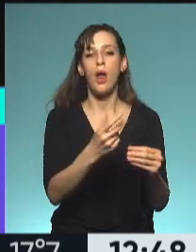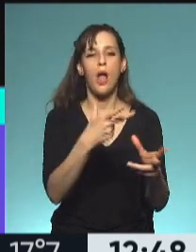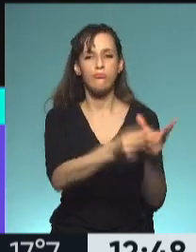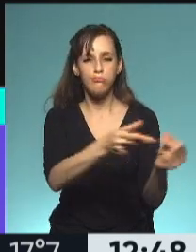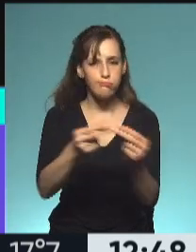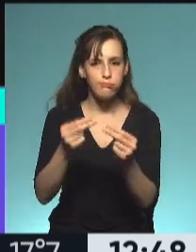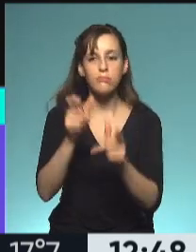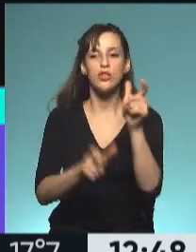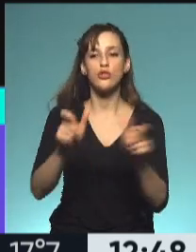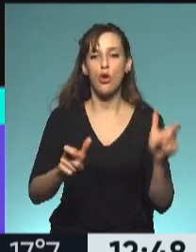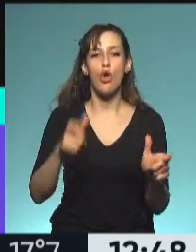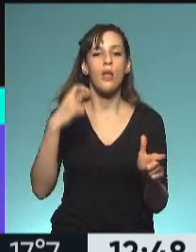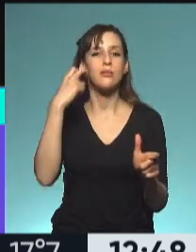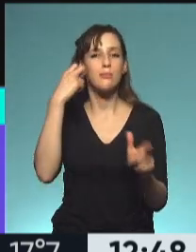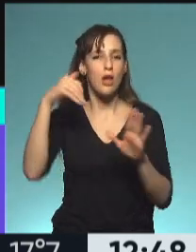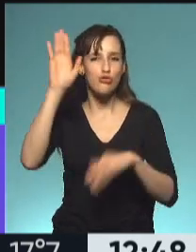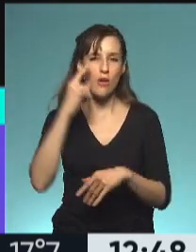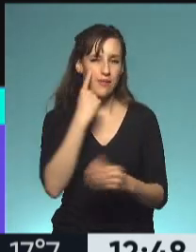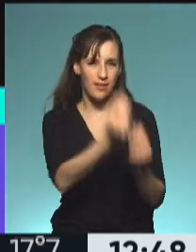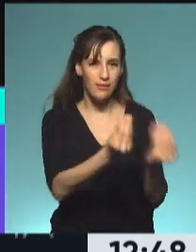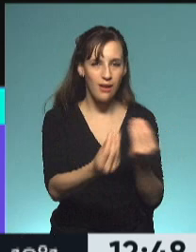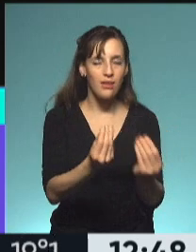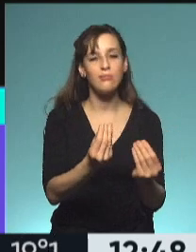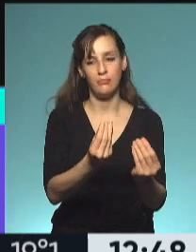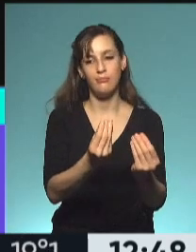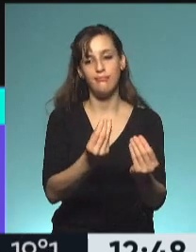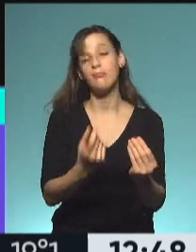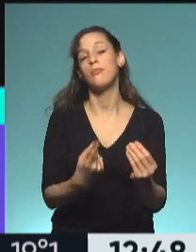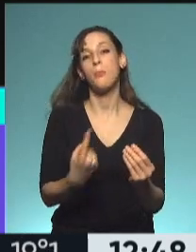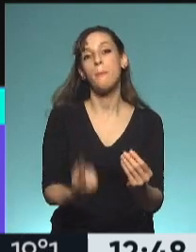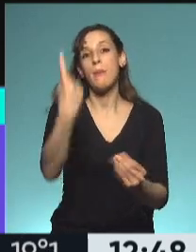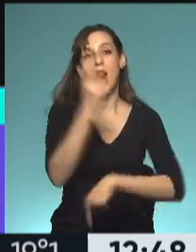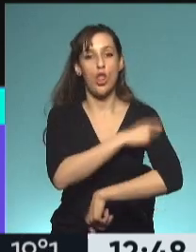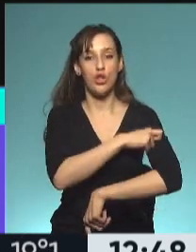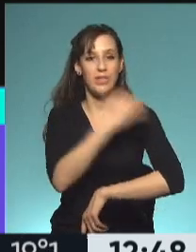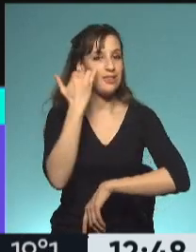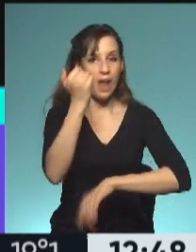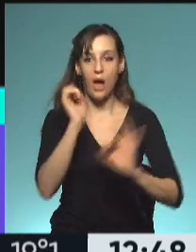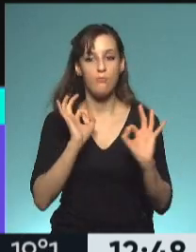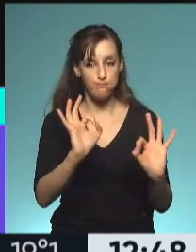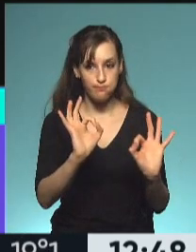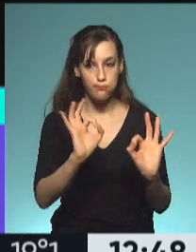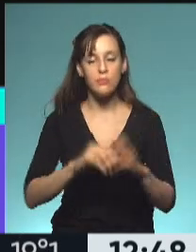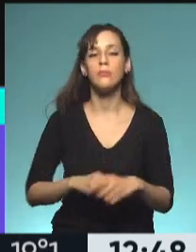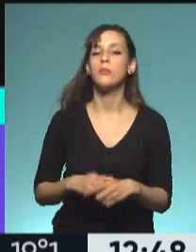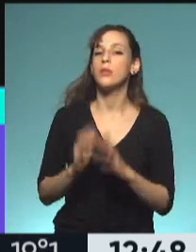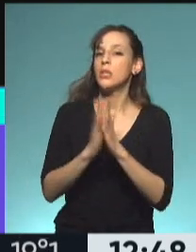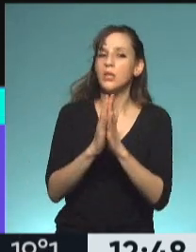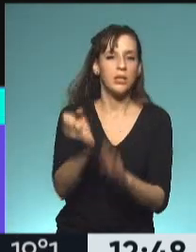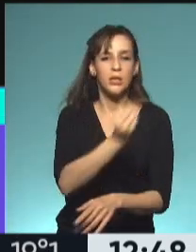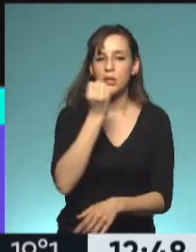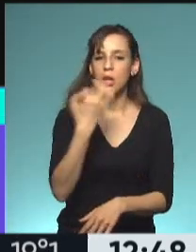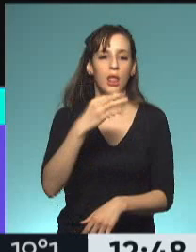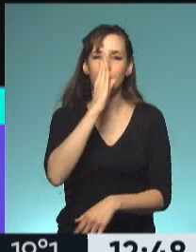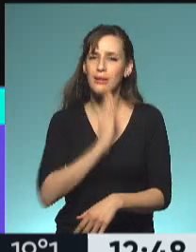todos los adultos mayores que allí reciben tengan al menos una dosis de vacuna. Hay que insistir Eduardo en que tienen que tener paciencia, que